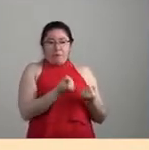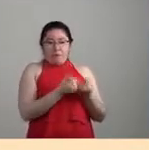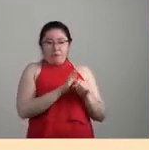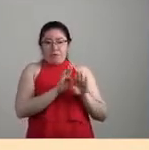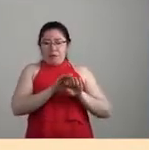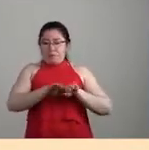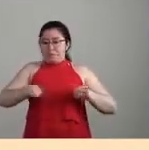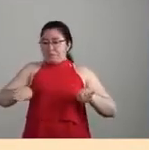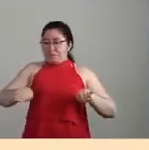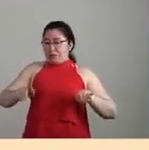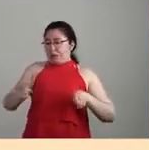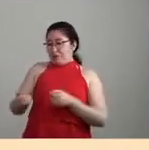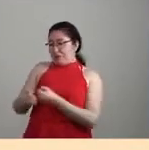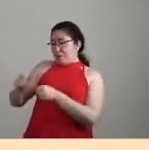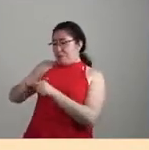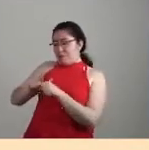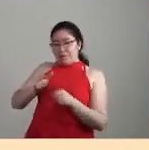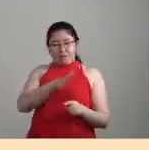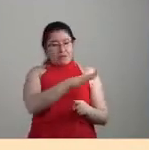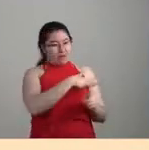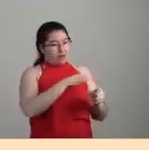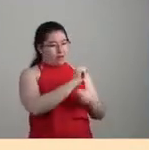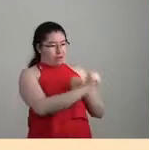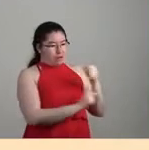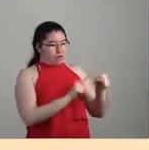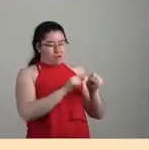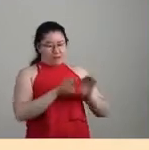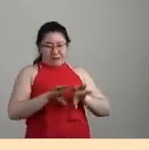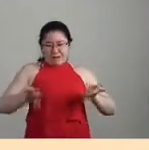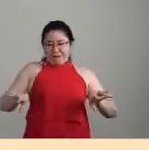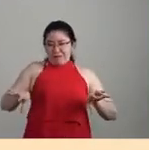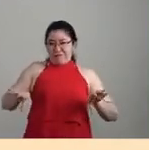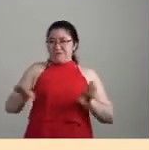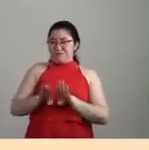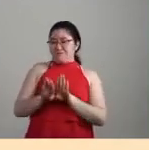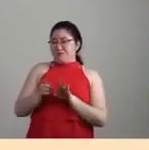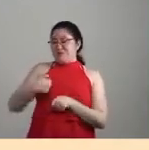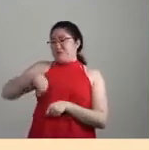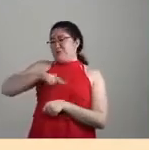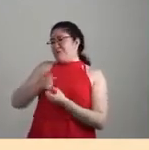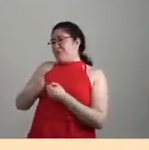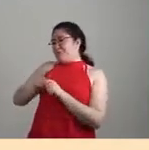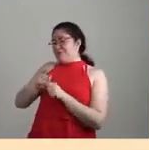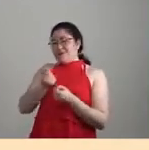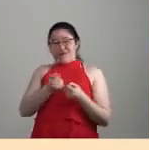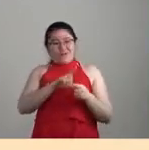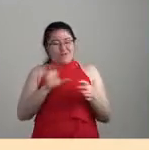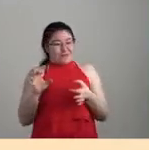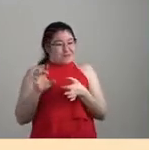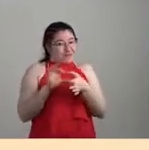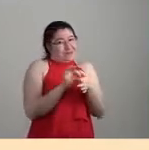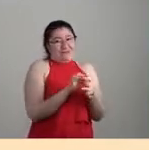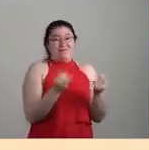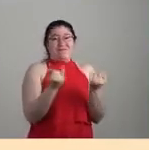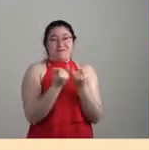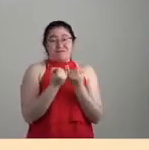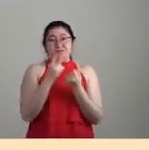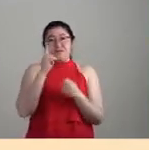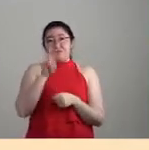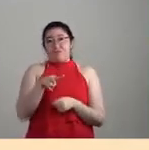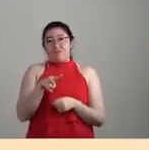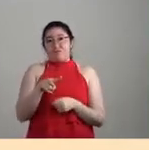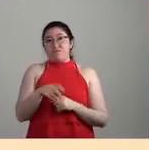es decir, nosotros formamos parte de un ecosistema con la sociedad, es decir, nosotros somos sociedad de naturaleza y, a la vez, la naturaleza siempre en la sociedad.